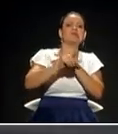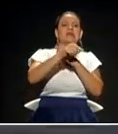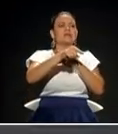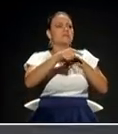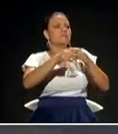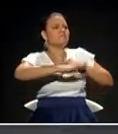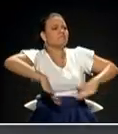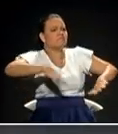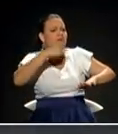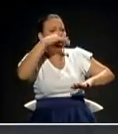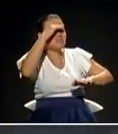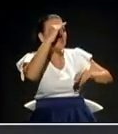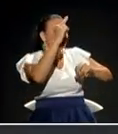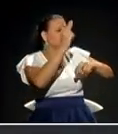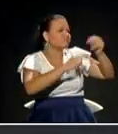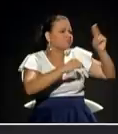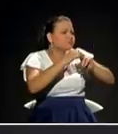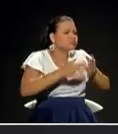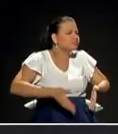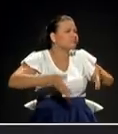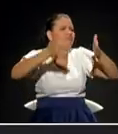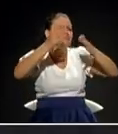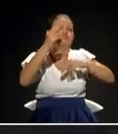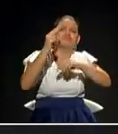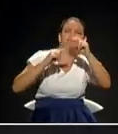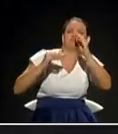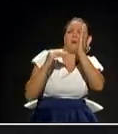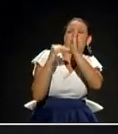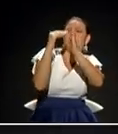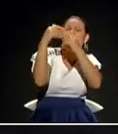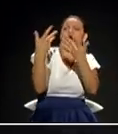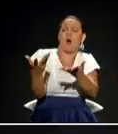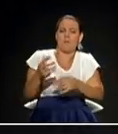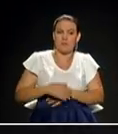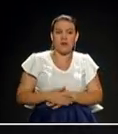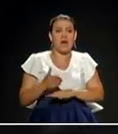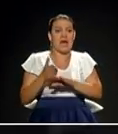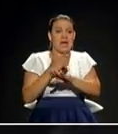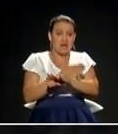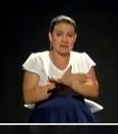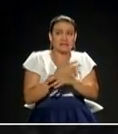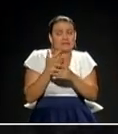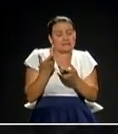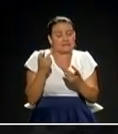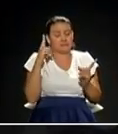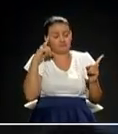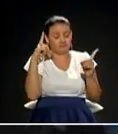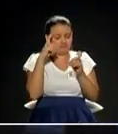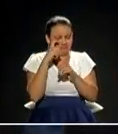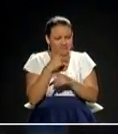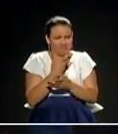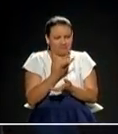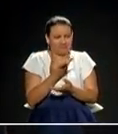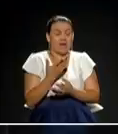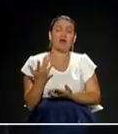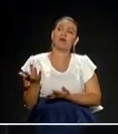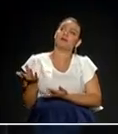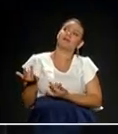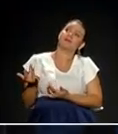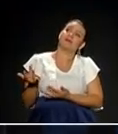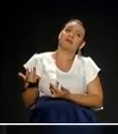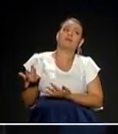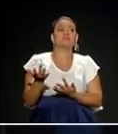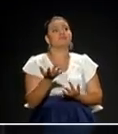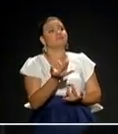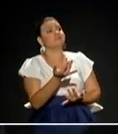Primero, hay que tener una radical posición para que la tramitología se disminuya rápidamente en Medellín. No podemos estar esperando a que,